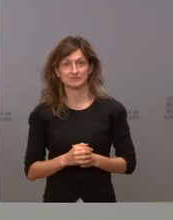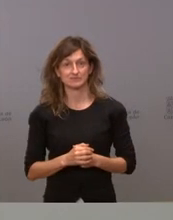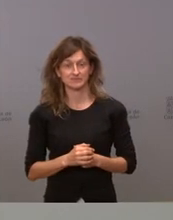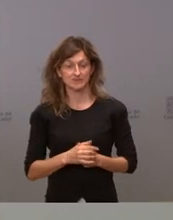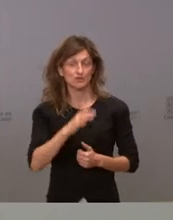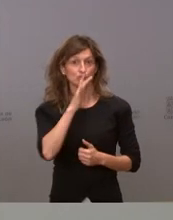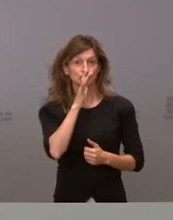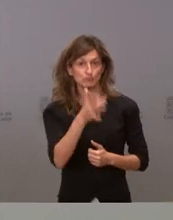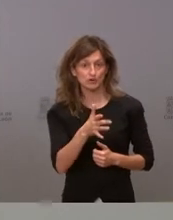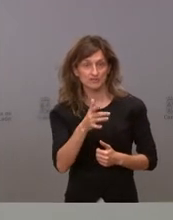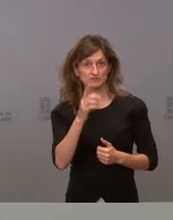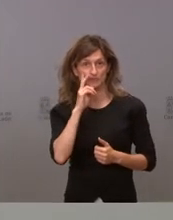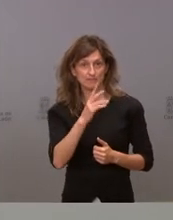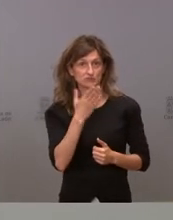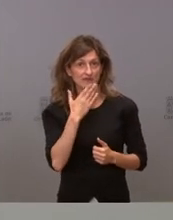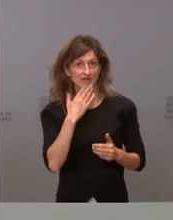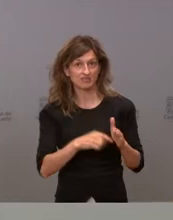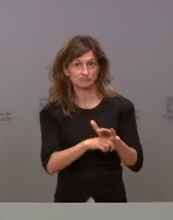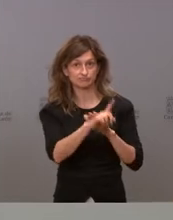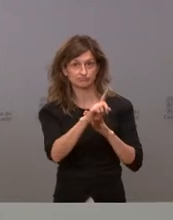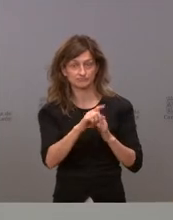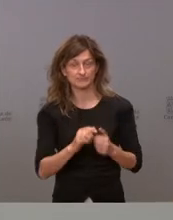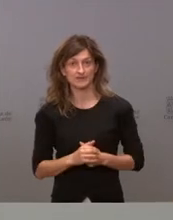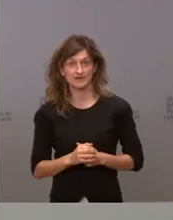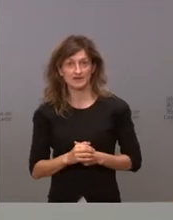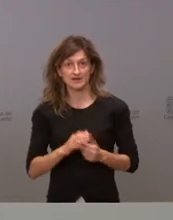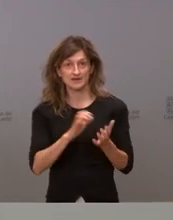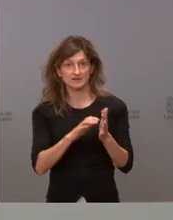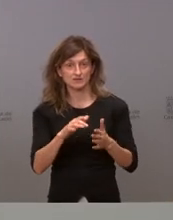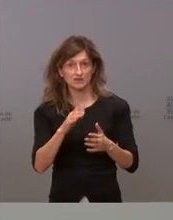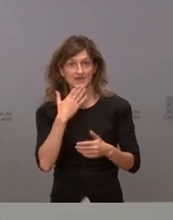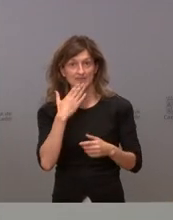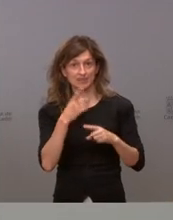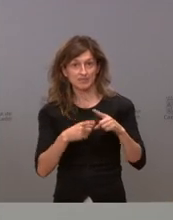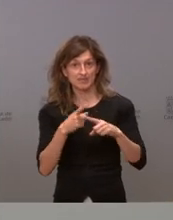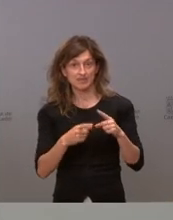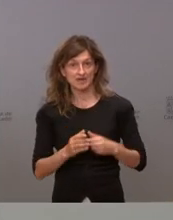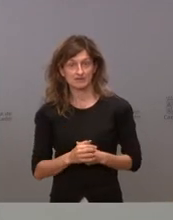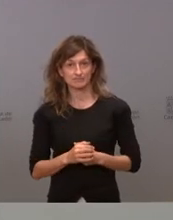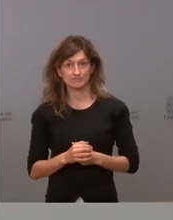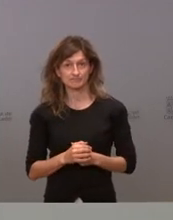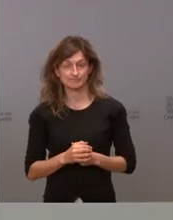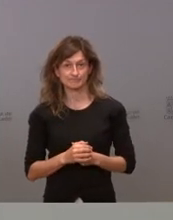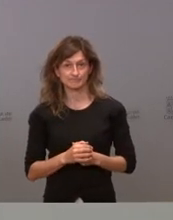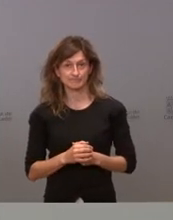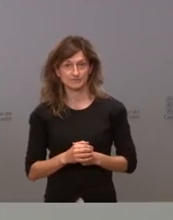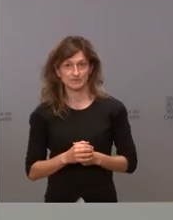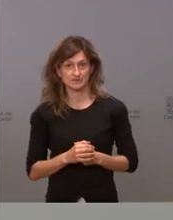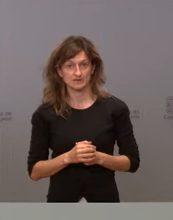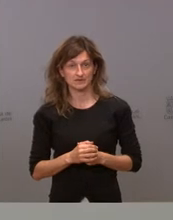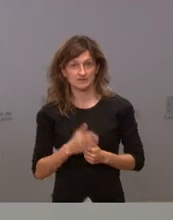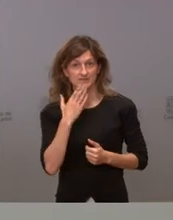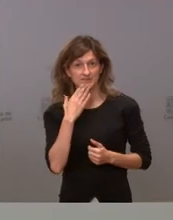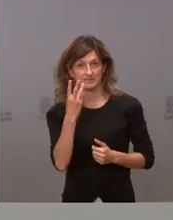viendo también un repunte en esa edad en esta comunidad la edad media la que uno llega a ser padre madre son